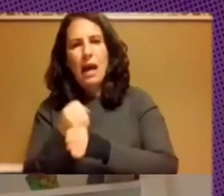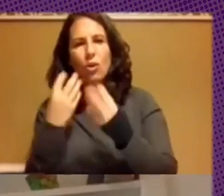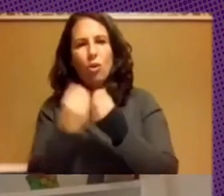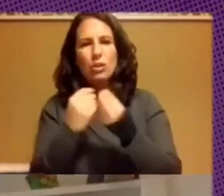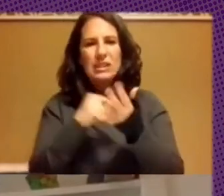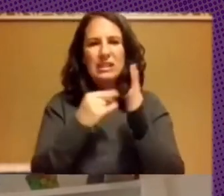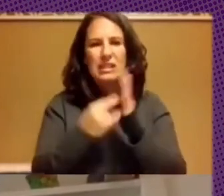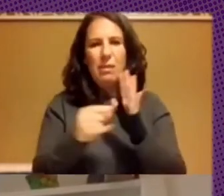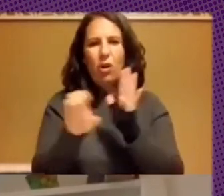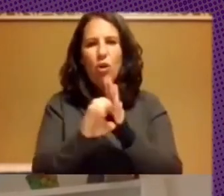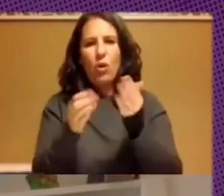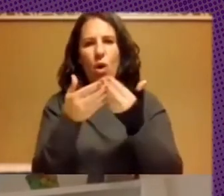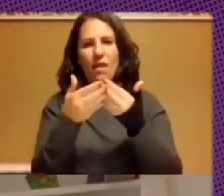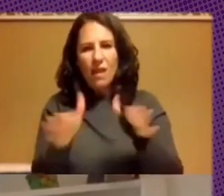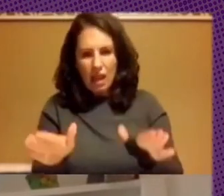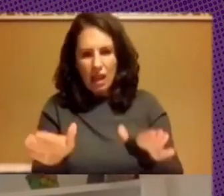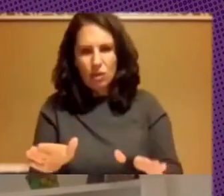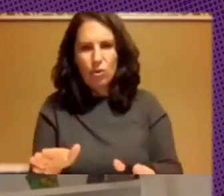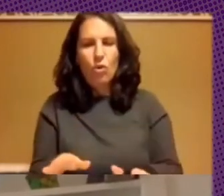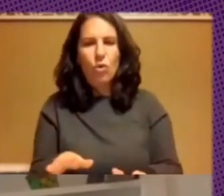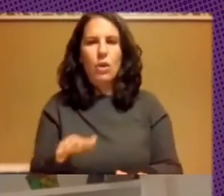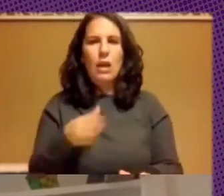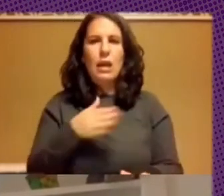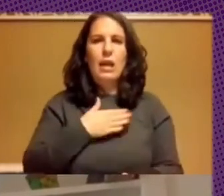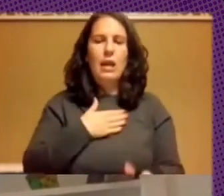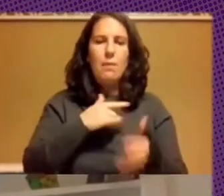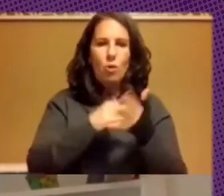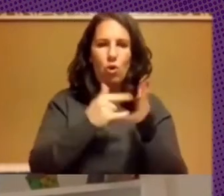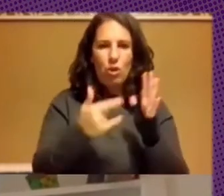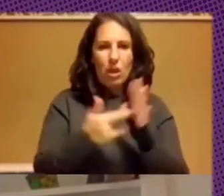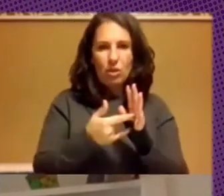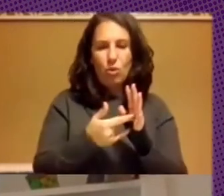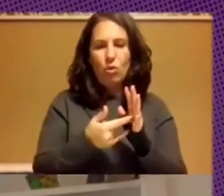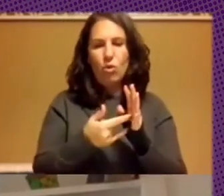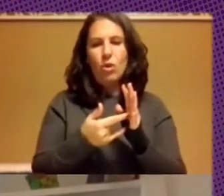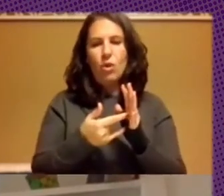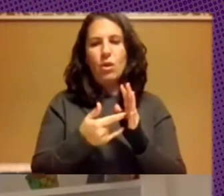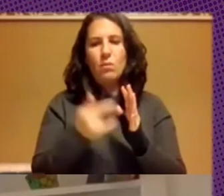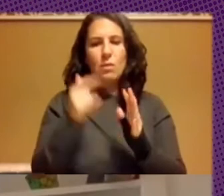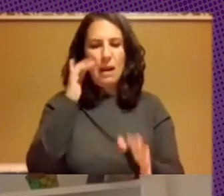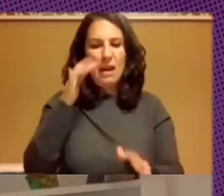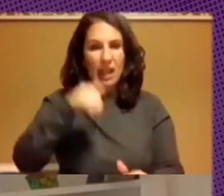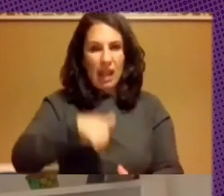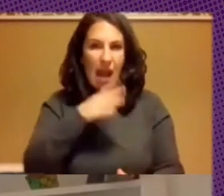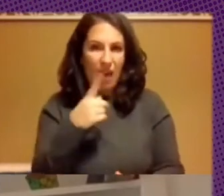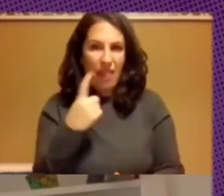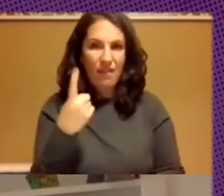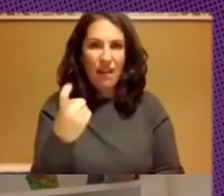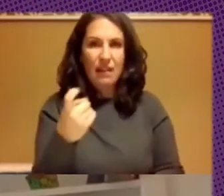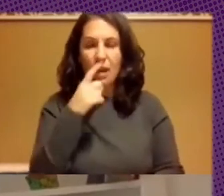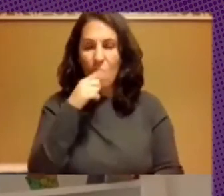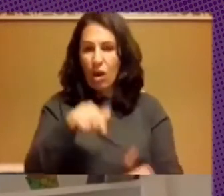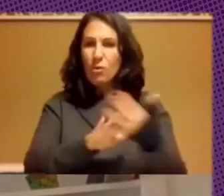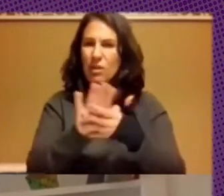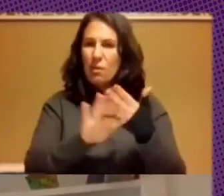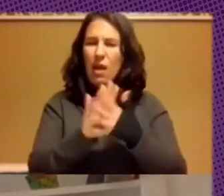sistema de código abierto para poder implementar el proyecto y me parece que esto es imperioso hoy se habló desde la perspectiva legal de lo que se pudo